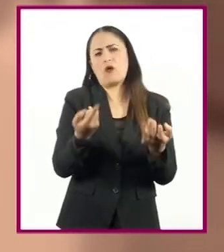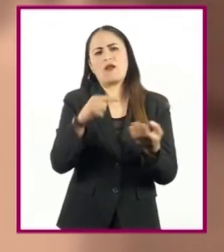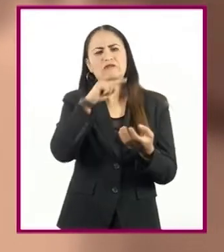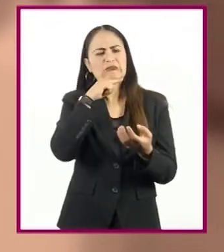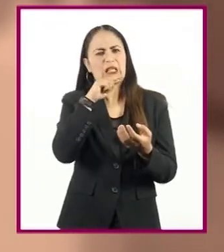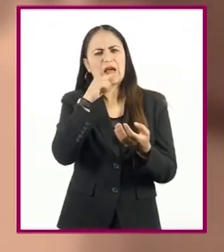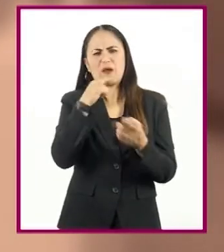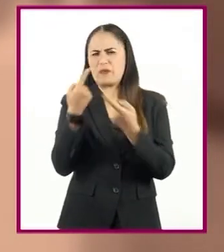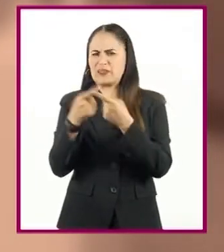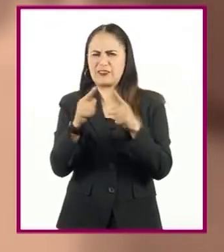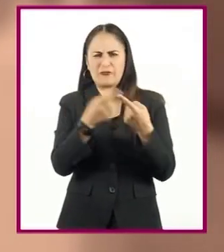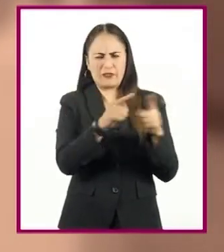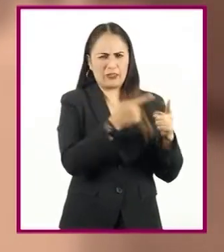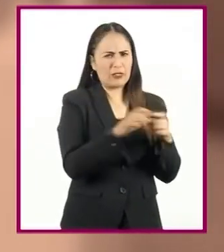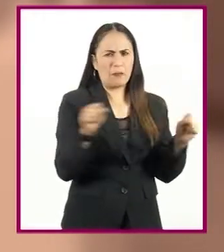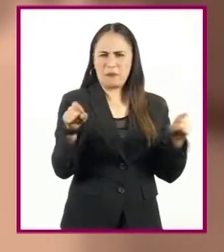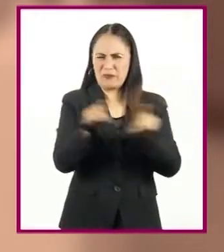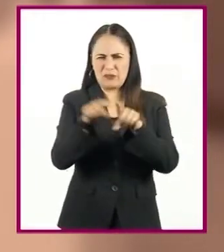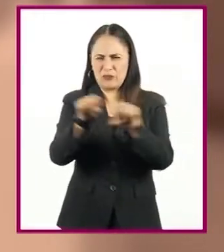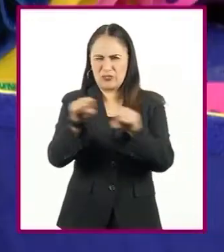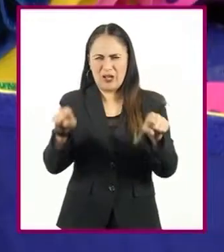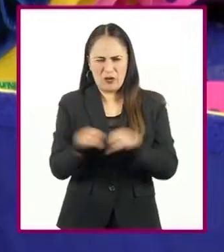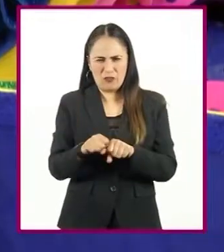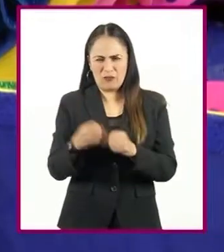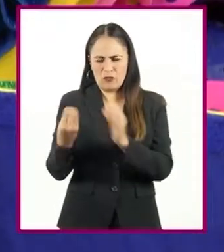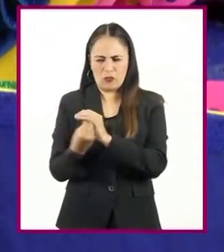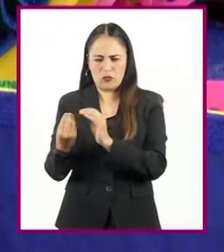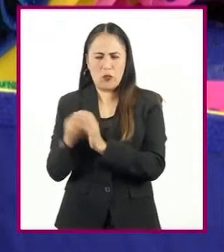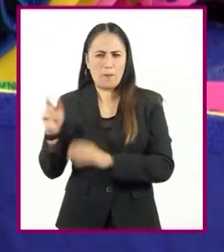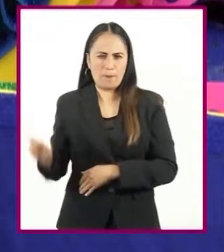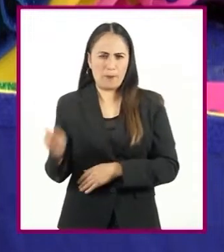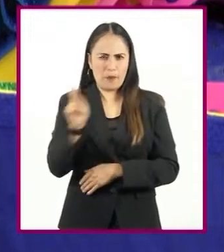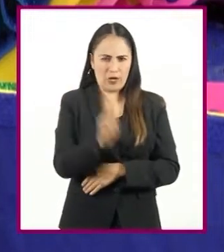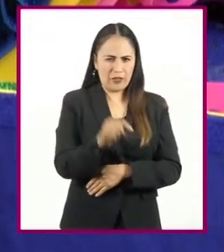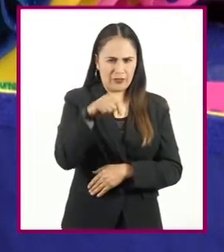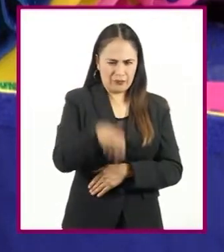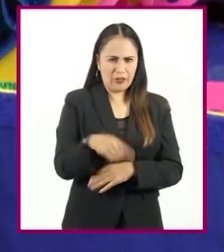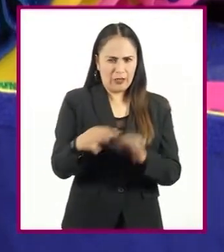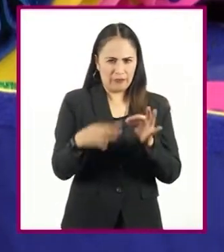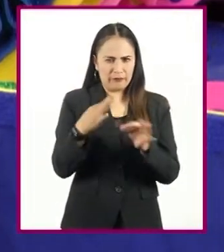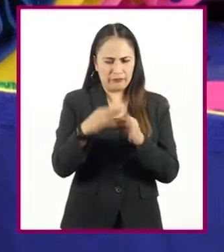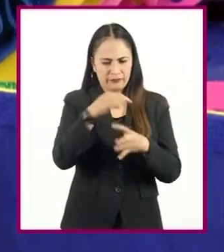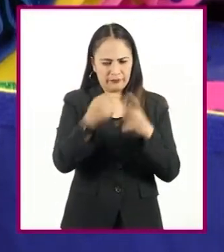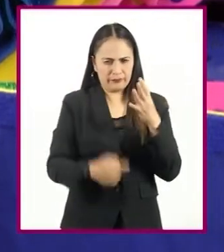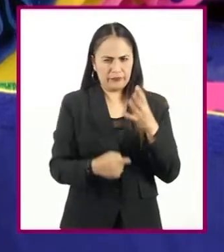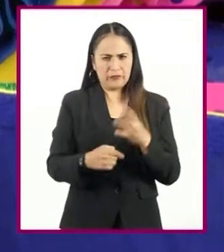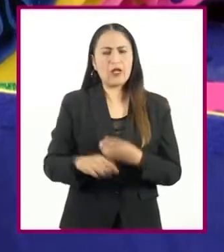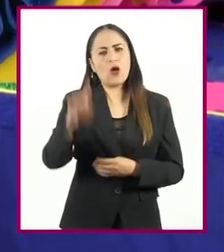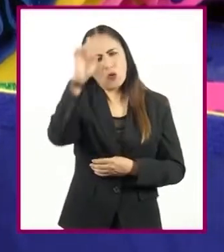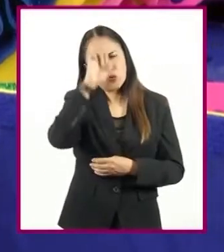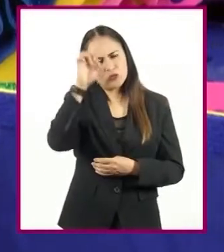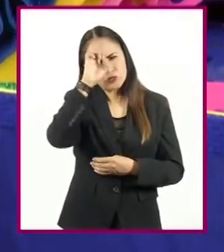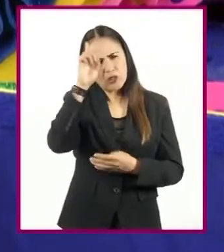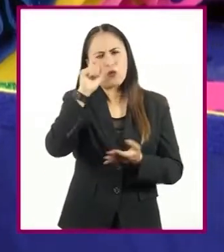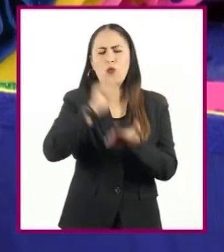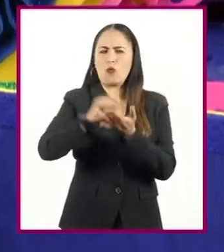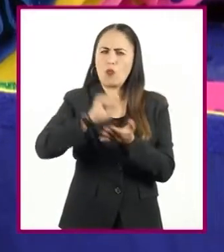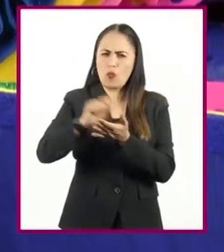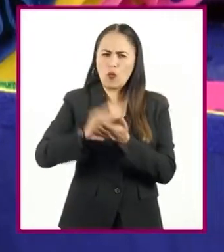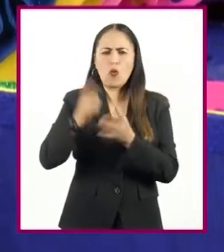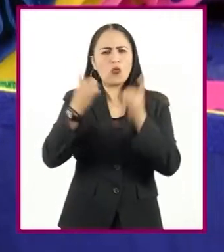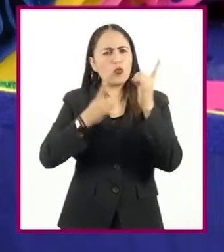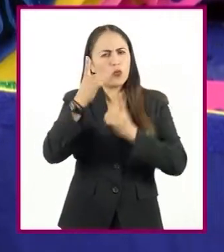como lo hacemos en el salón de clases. Les sugerimos realizar anotaciones, escribir dudas y